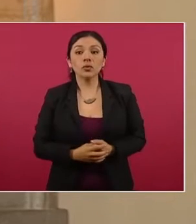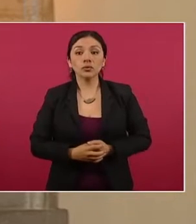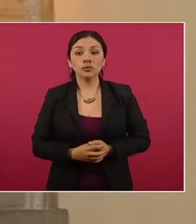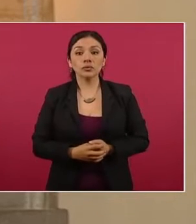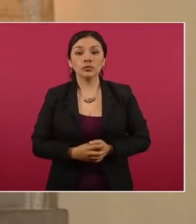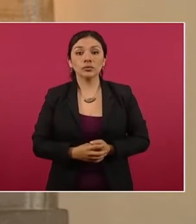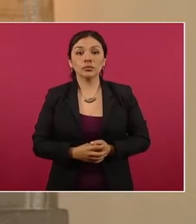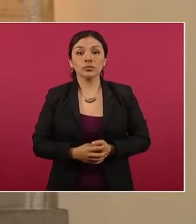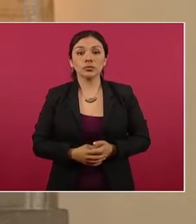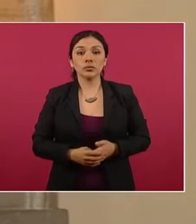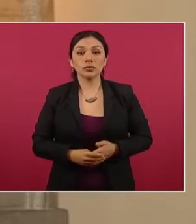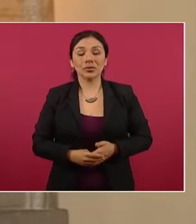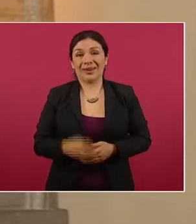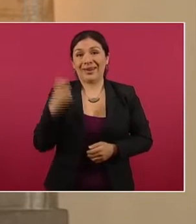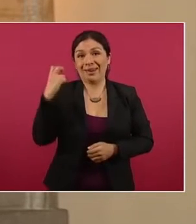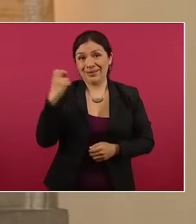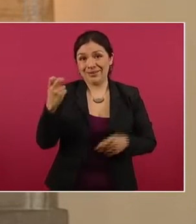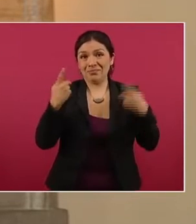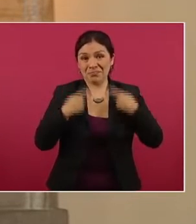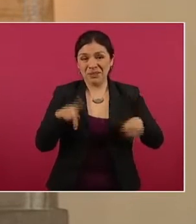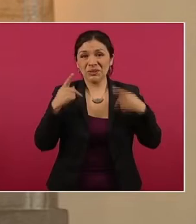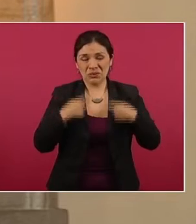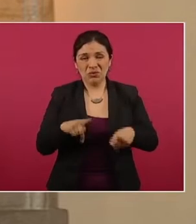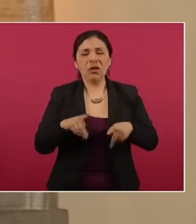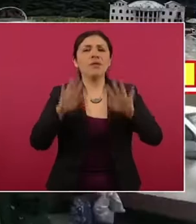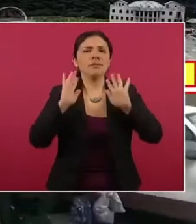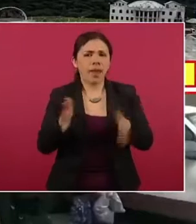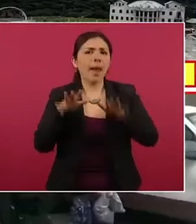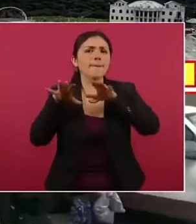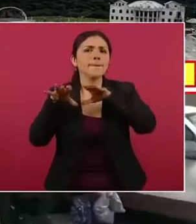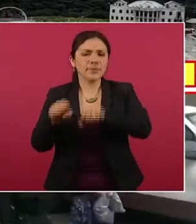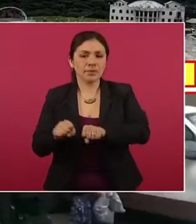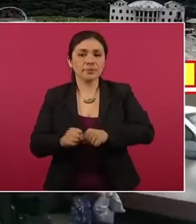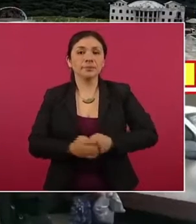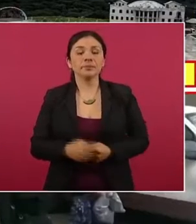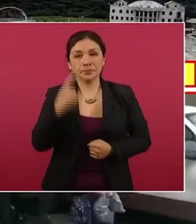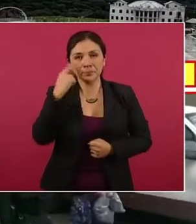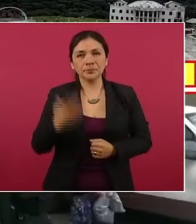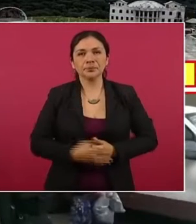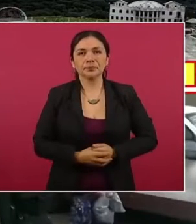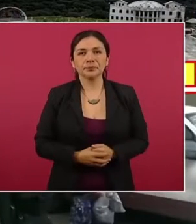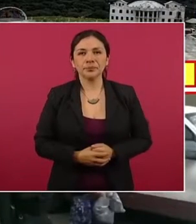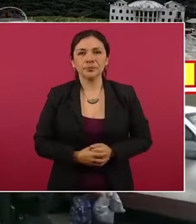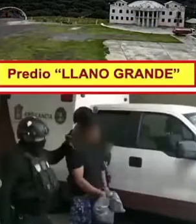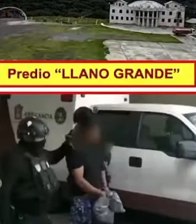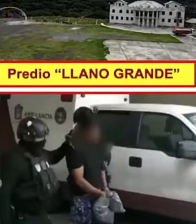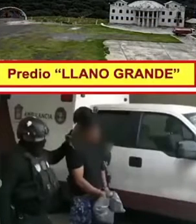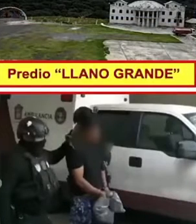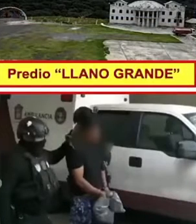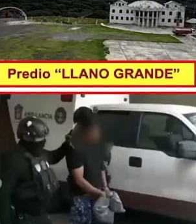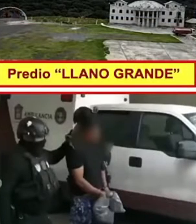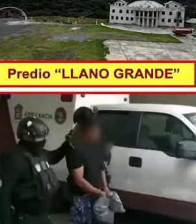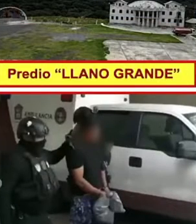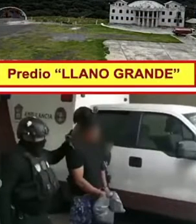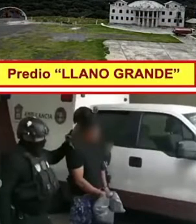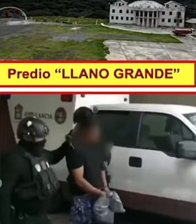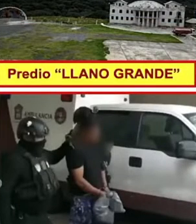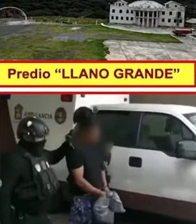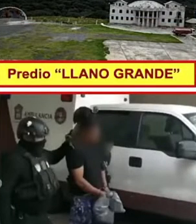Esta persona fue detenido por los delitos de